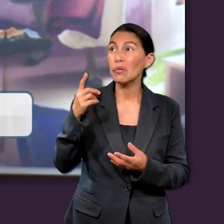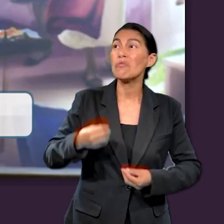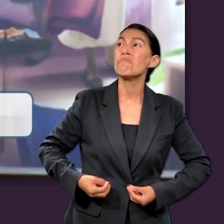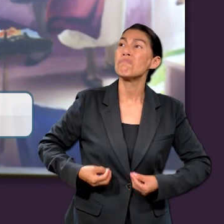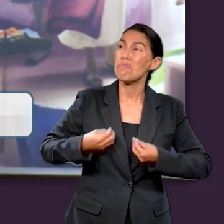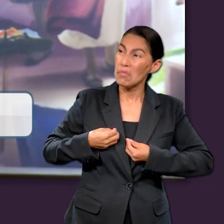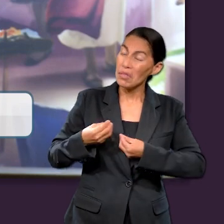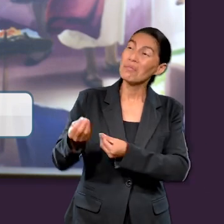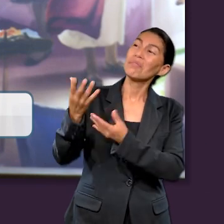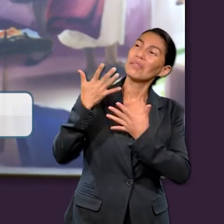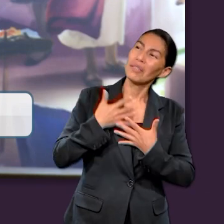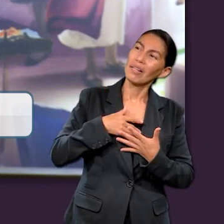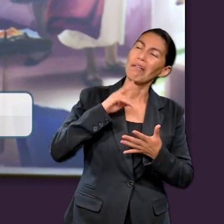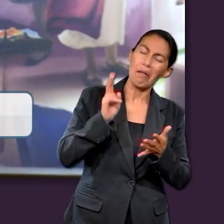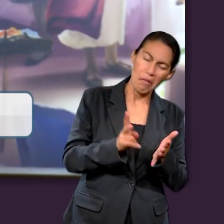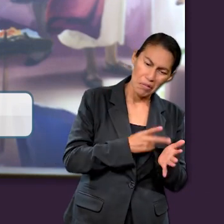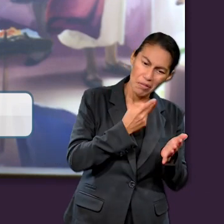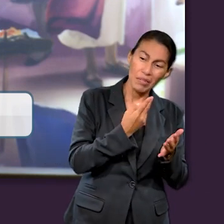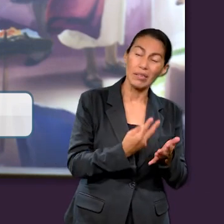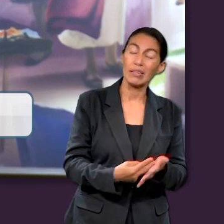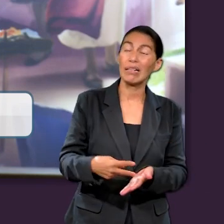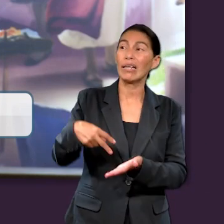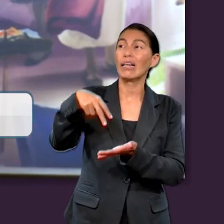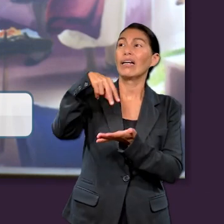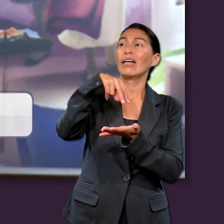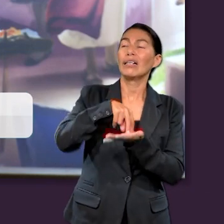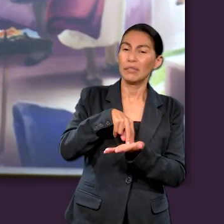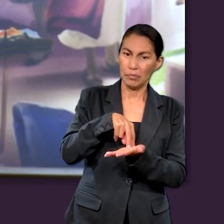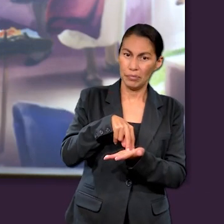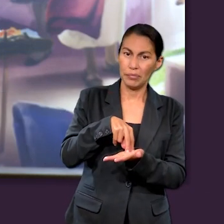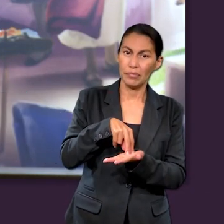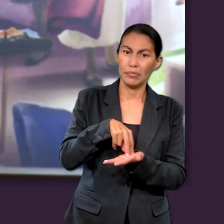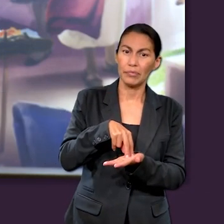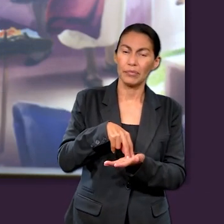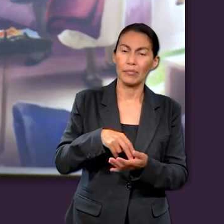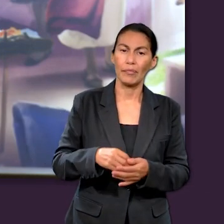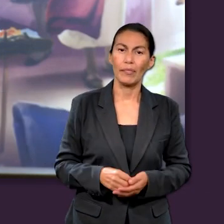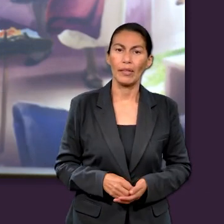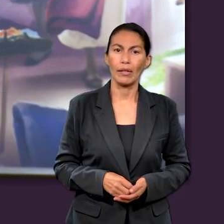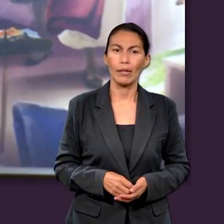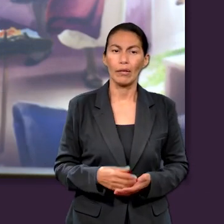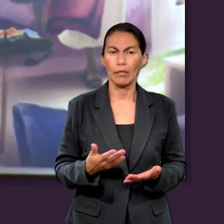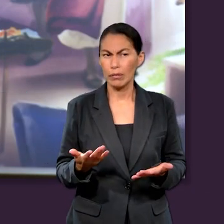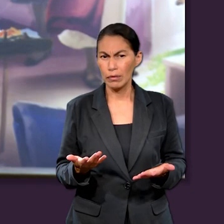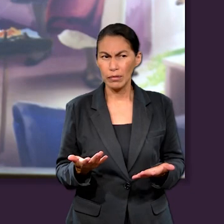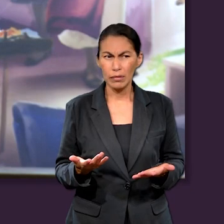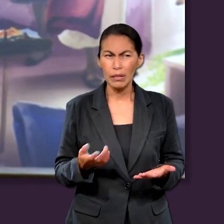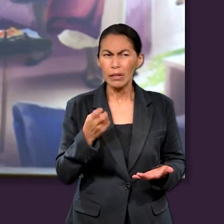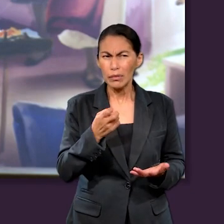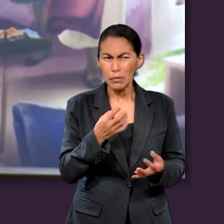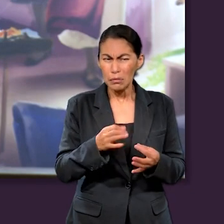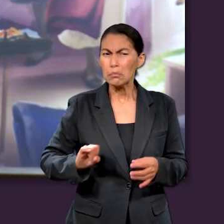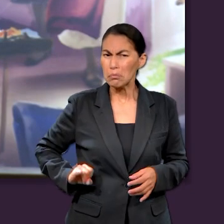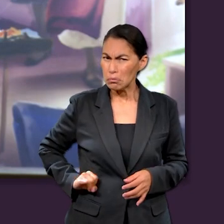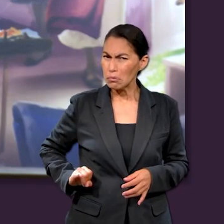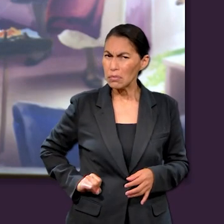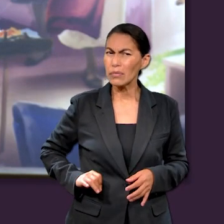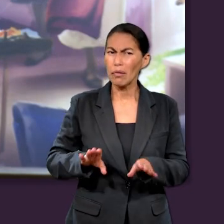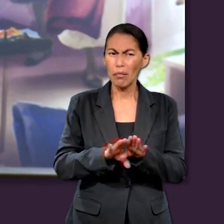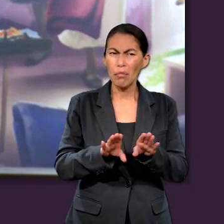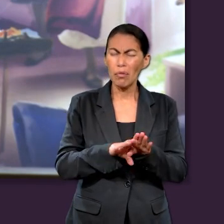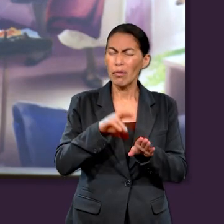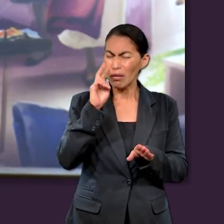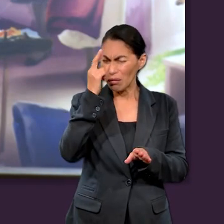muchas injusticias y males. Volverás a darme vida y de nuevo me levantarás de los abismos de la tierra.